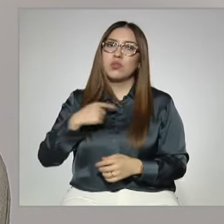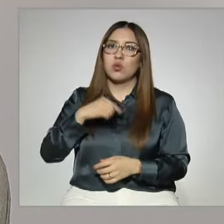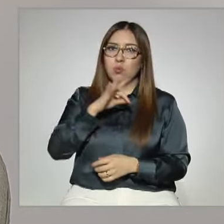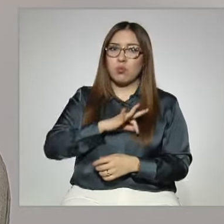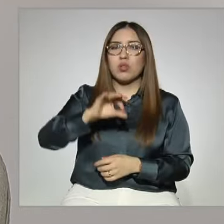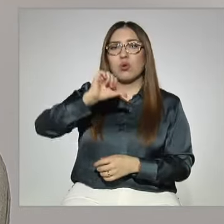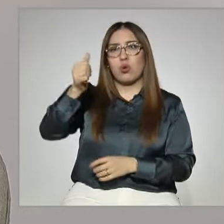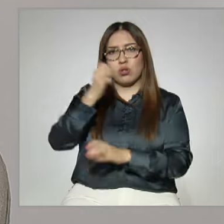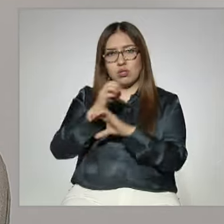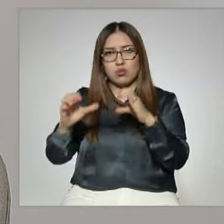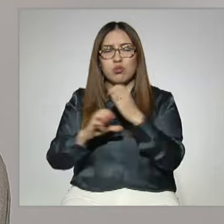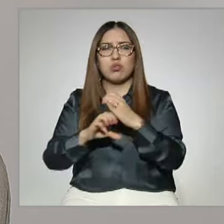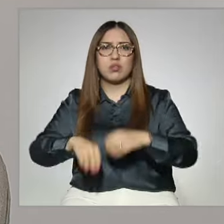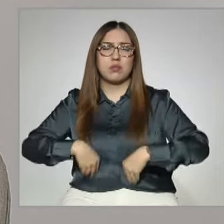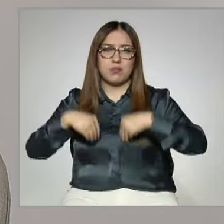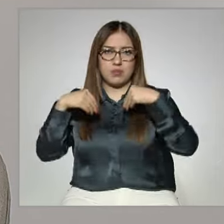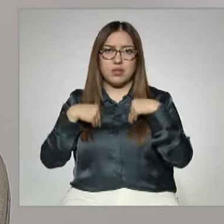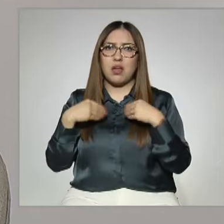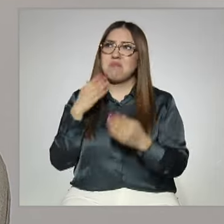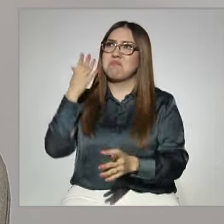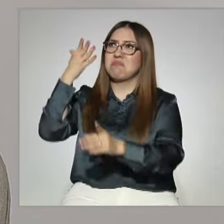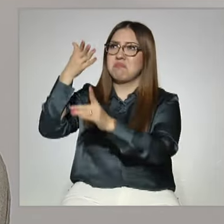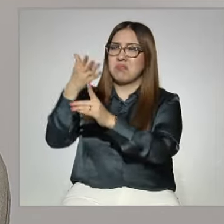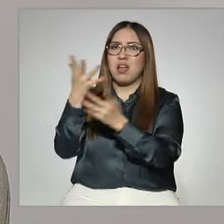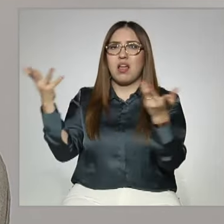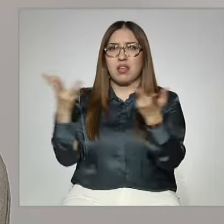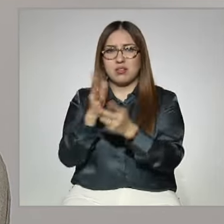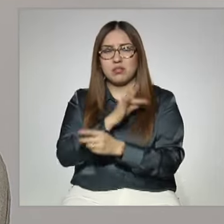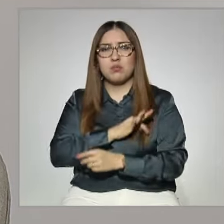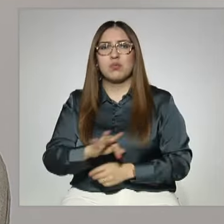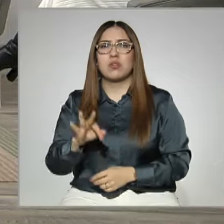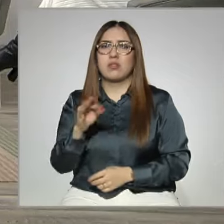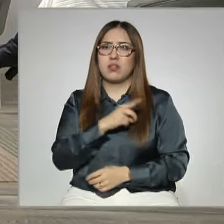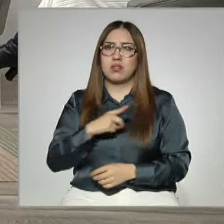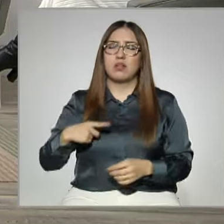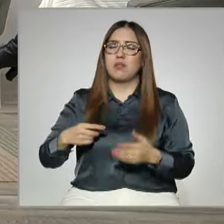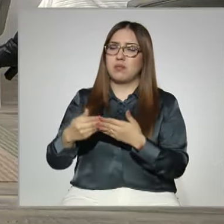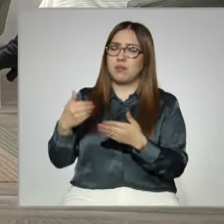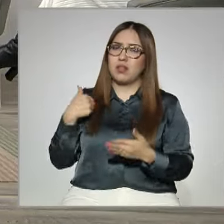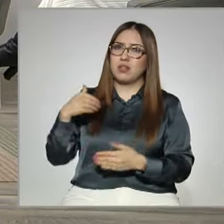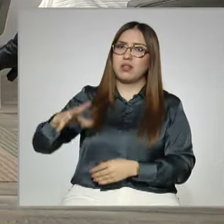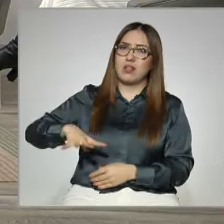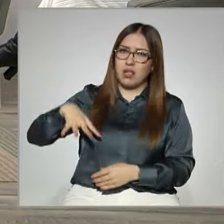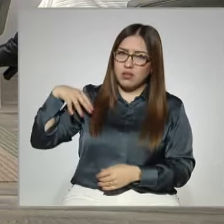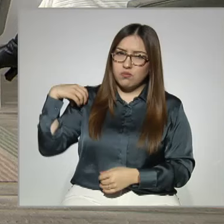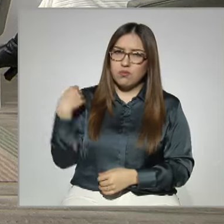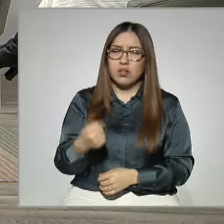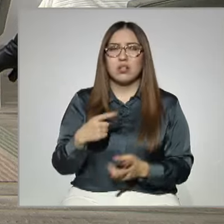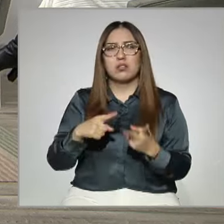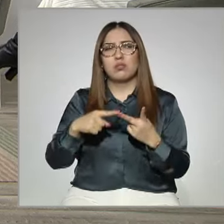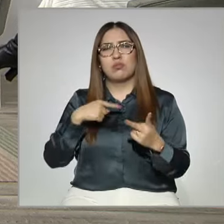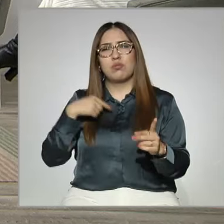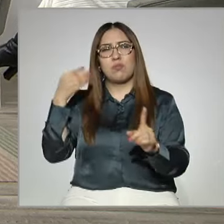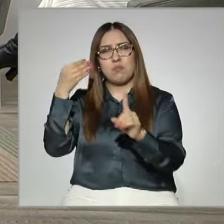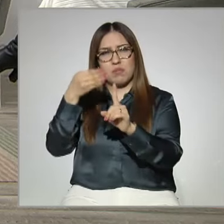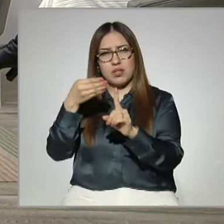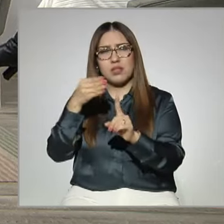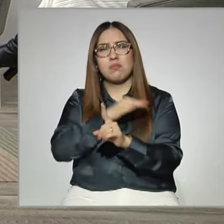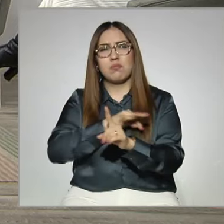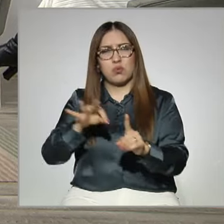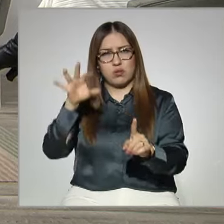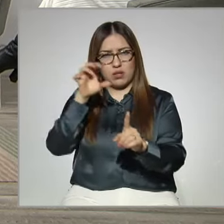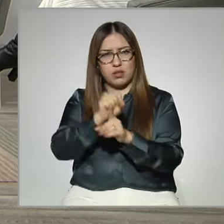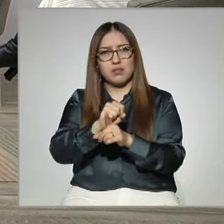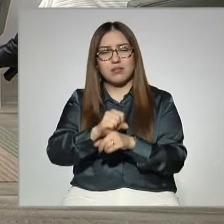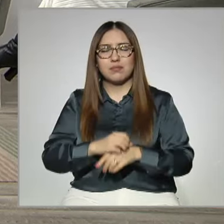bueno, requiere un ejercicio, ya lo mencionábamos antes, de disciplina, de establecerse metas, pero que son alcanzables